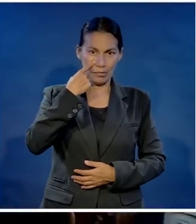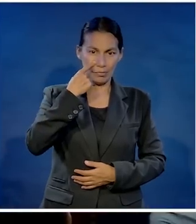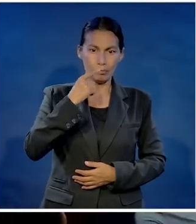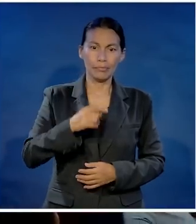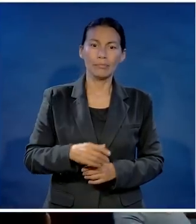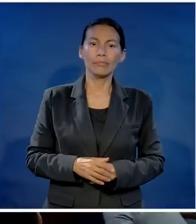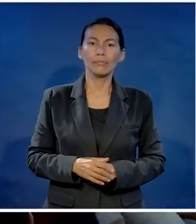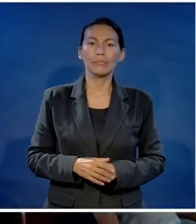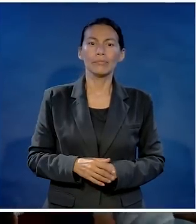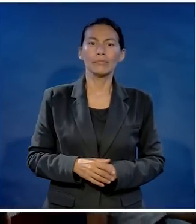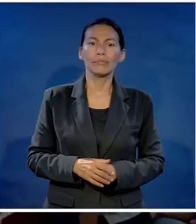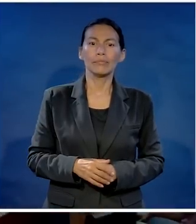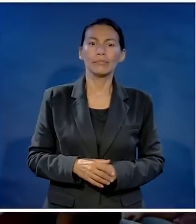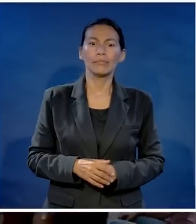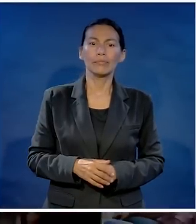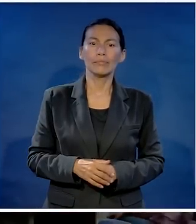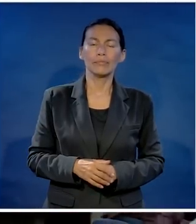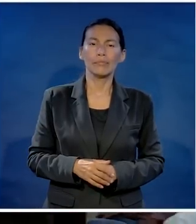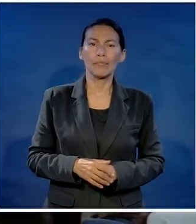ahora fíjese bien